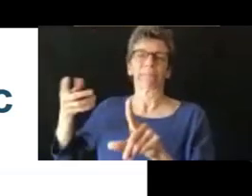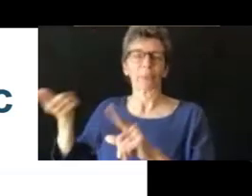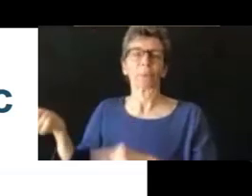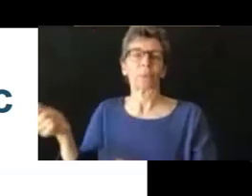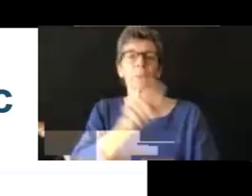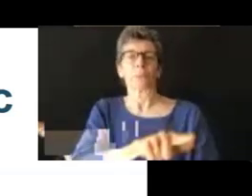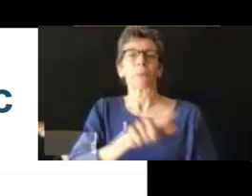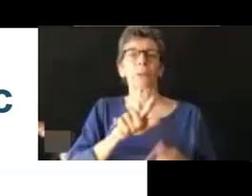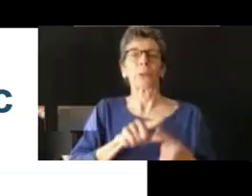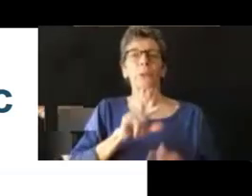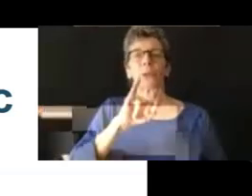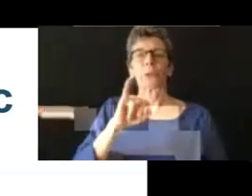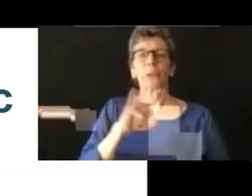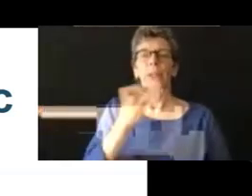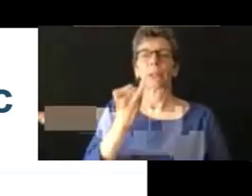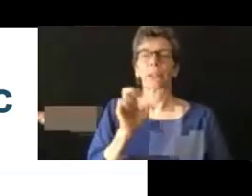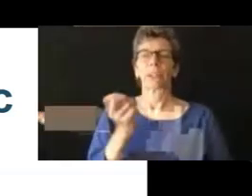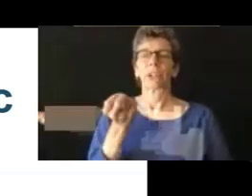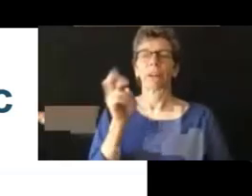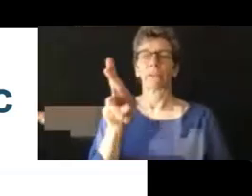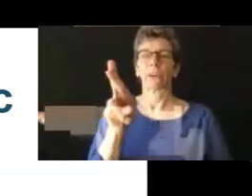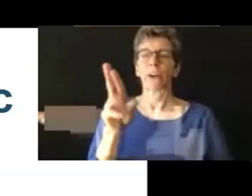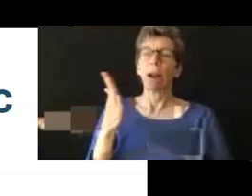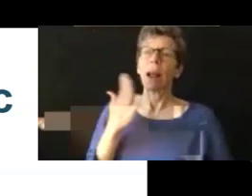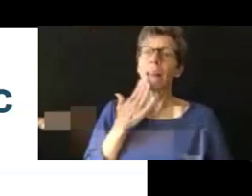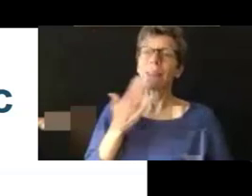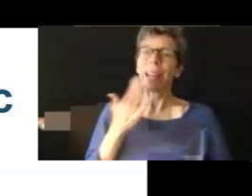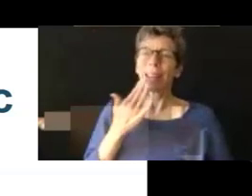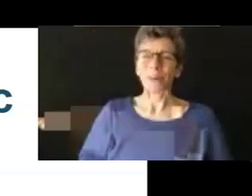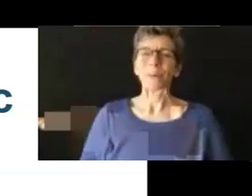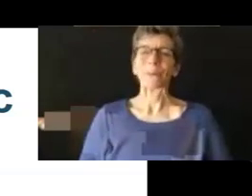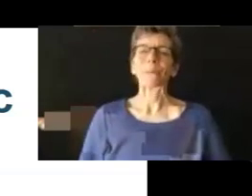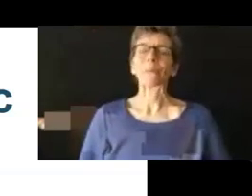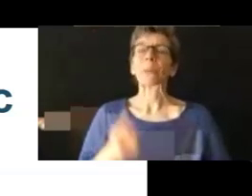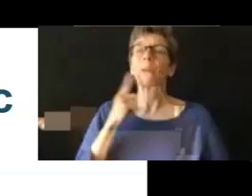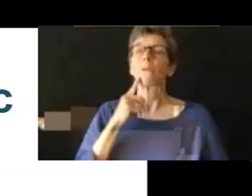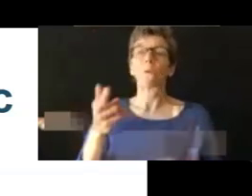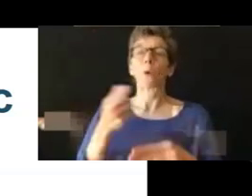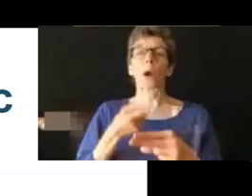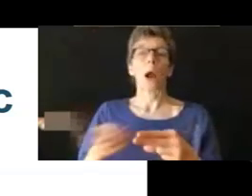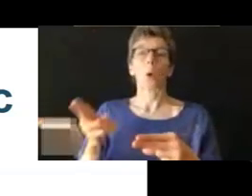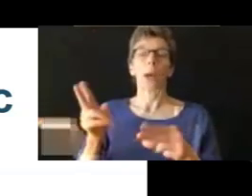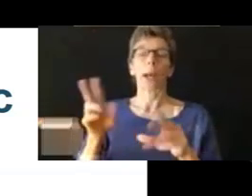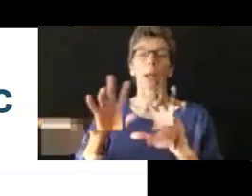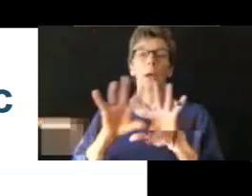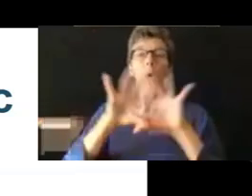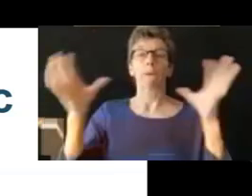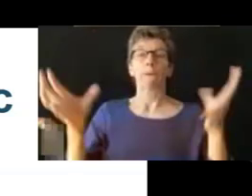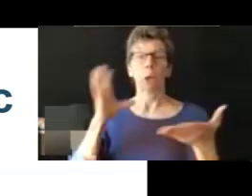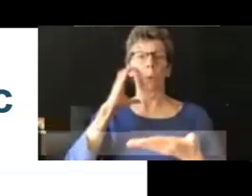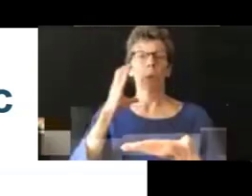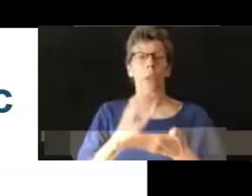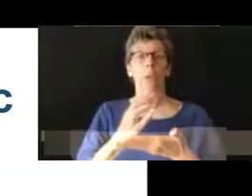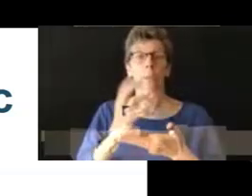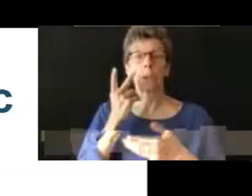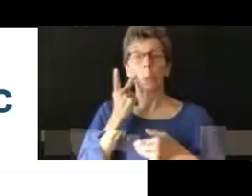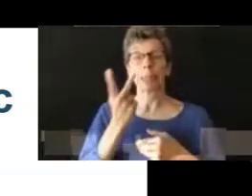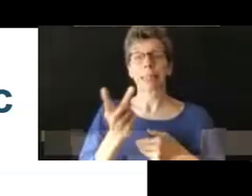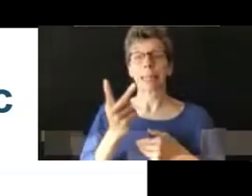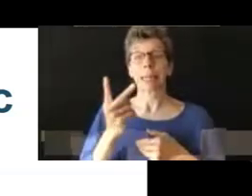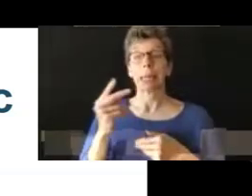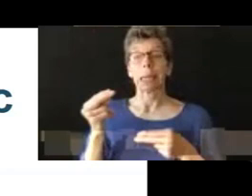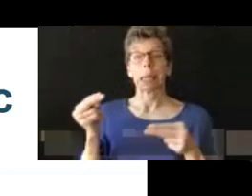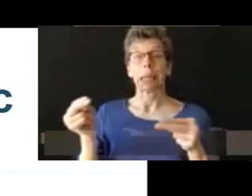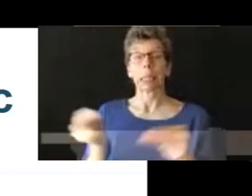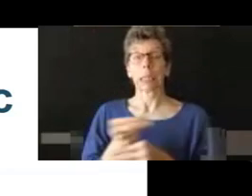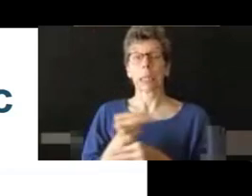Adelante, Jennifer. Gracias, Jillian. Bien, entonces, nada más rapidísimo. Como ustedes verán, con la diapositiva, nosotros